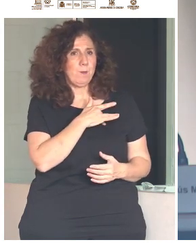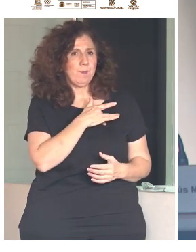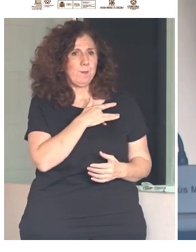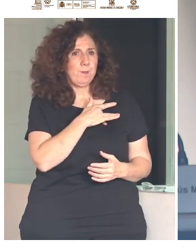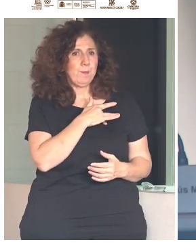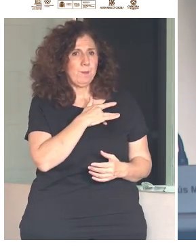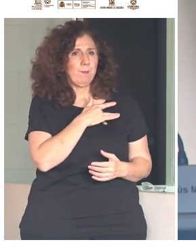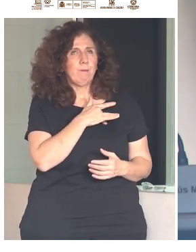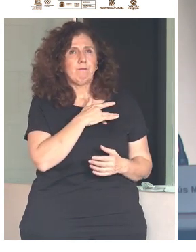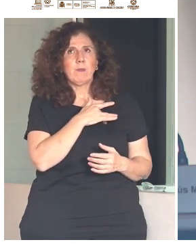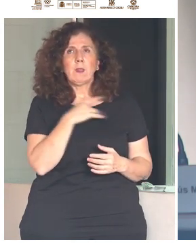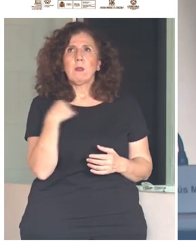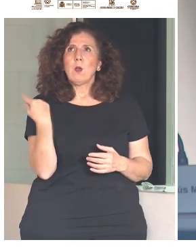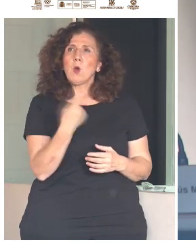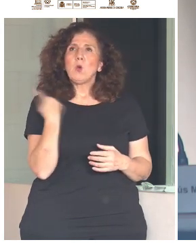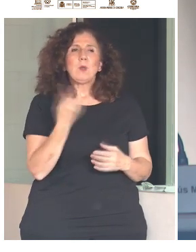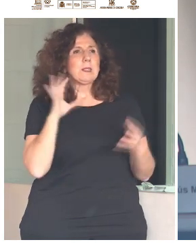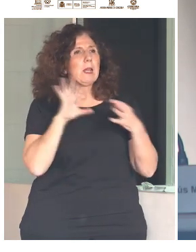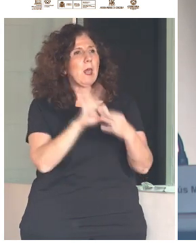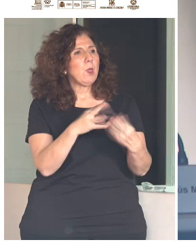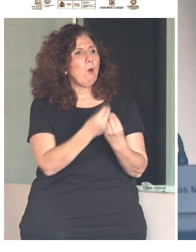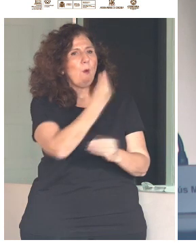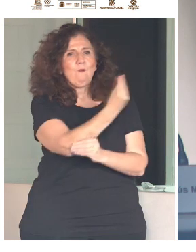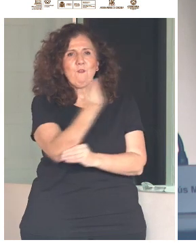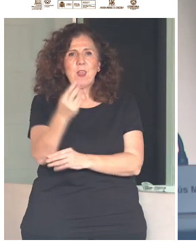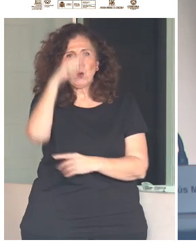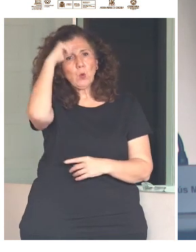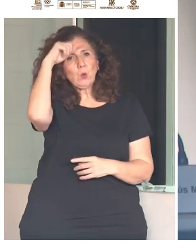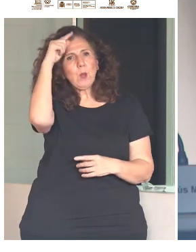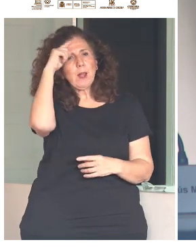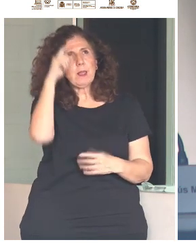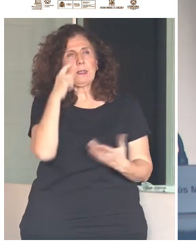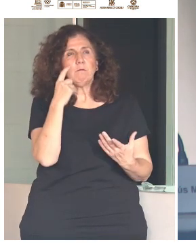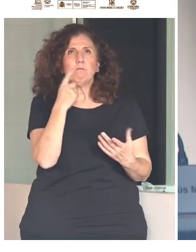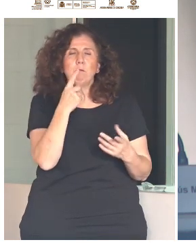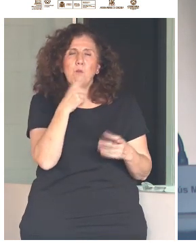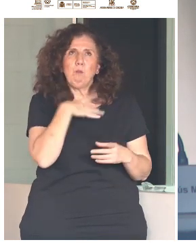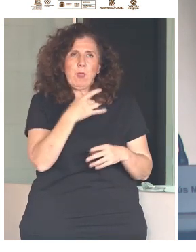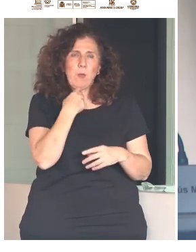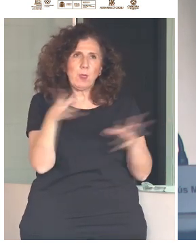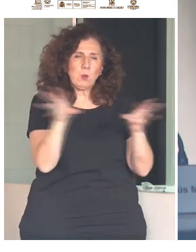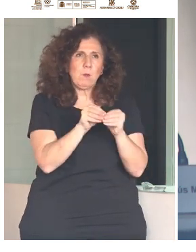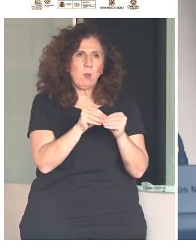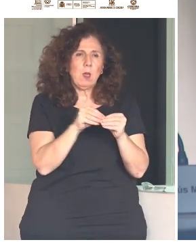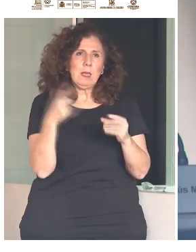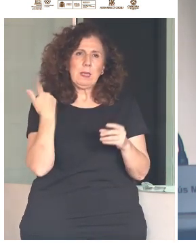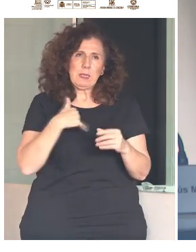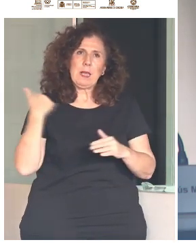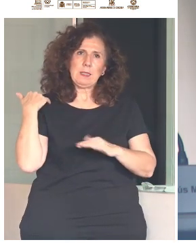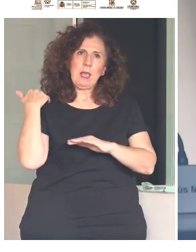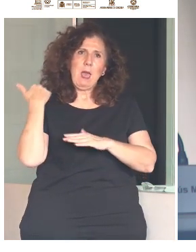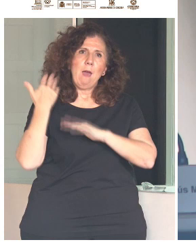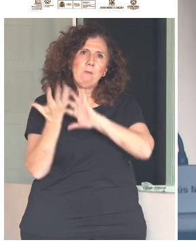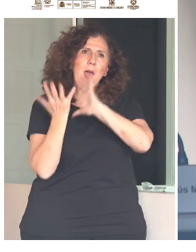bienes culturales, se podría resumir, se ha avanzado mucho, ¿eh? Pero de alguna manera se puede